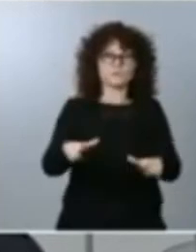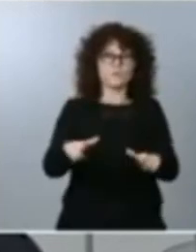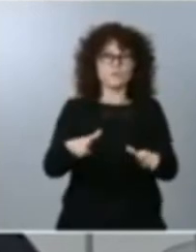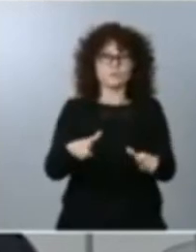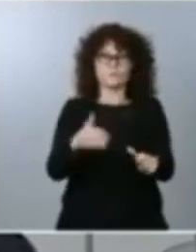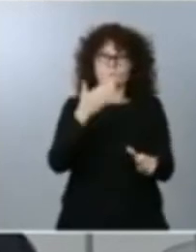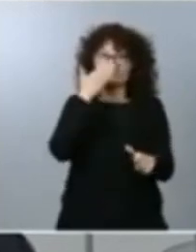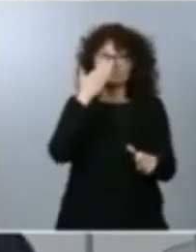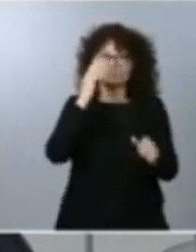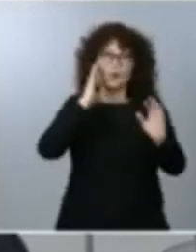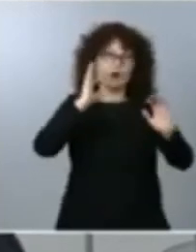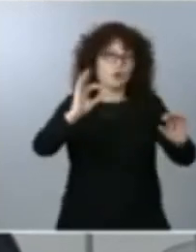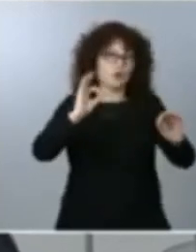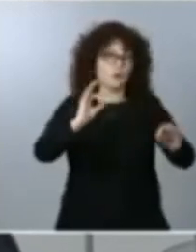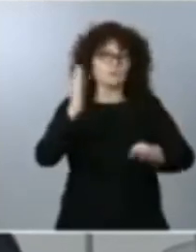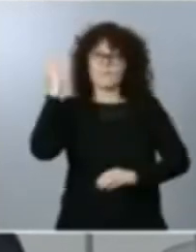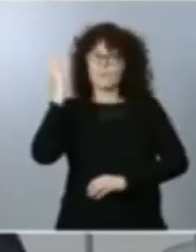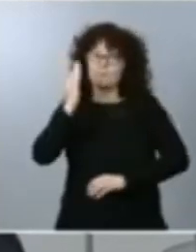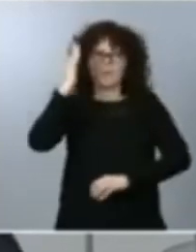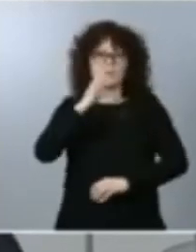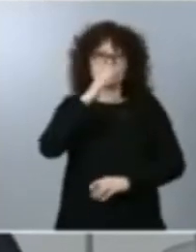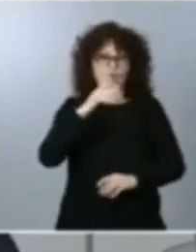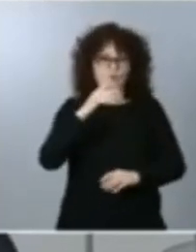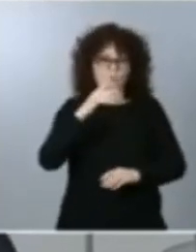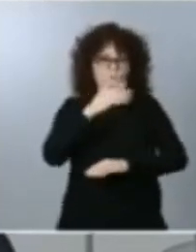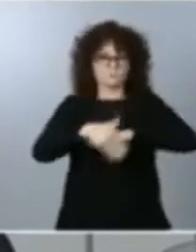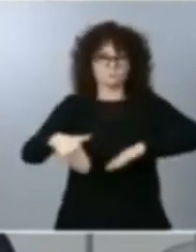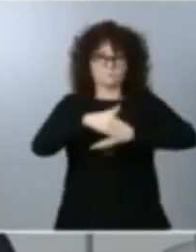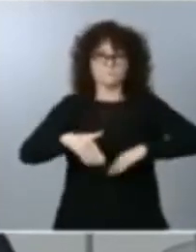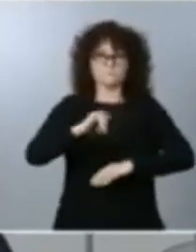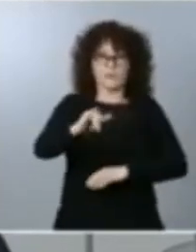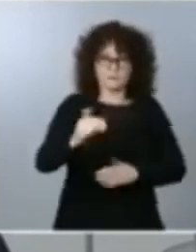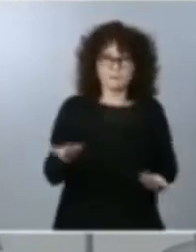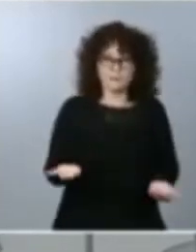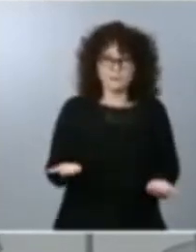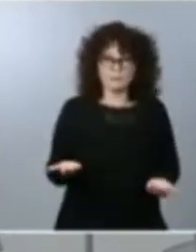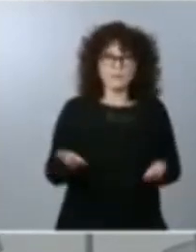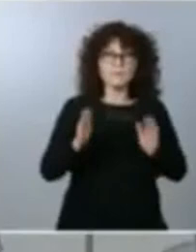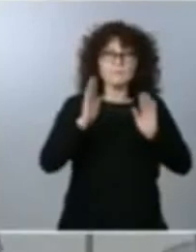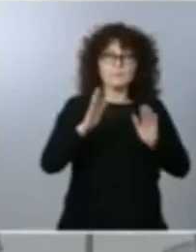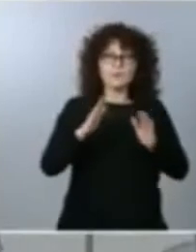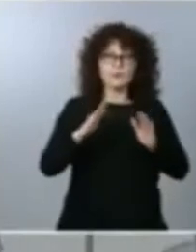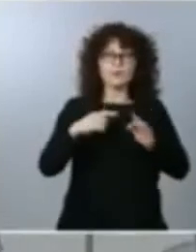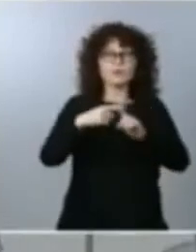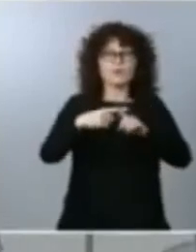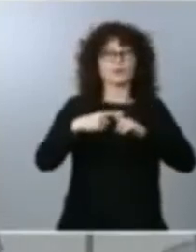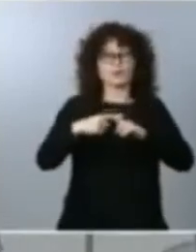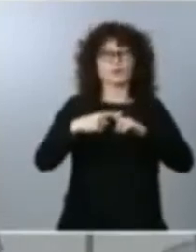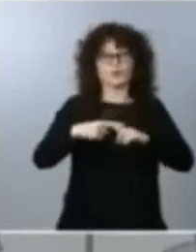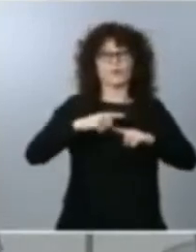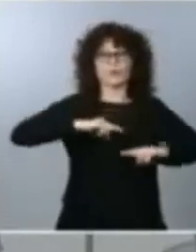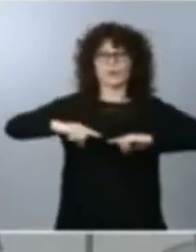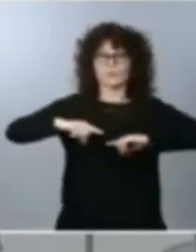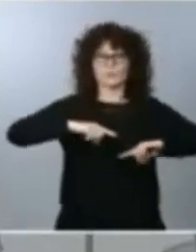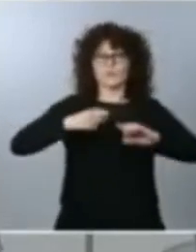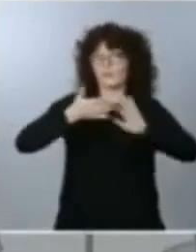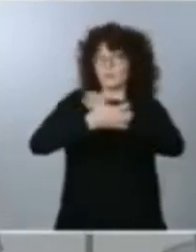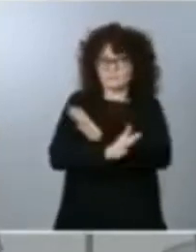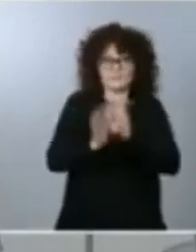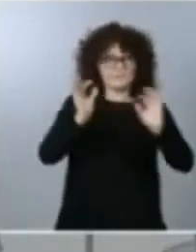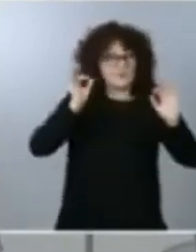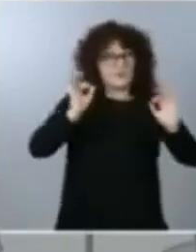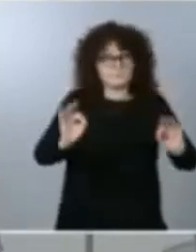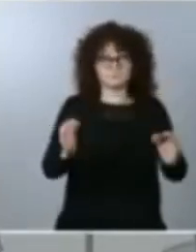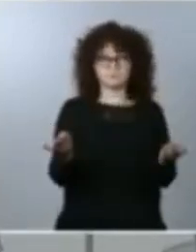ve dañado como consecuencia de estas restricciones pero insisto la cogobernanza es eso nosotros vamos a complementar los ayuntamientos y las